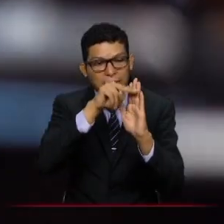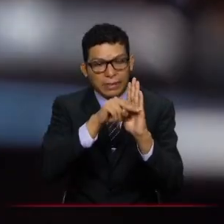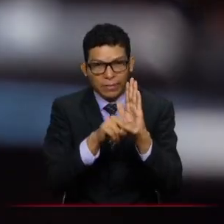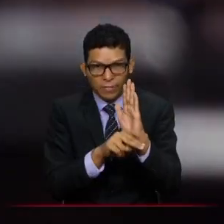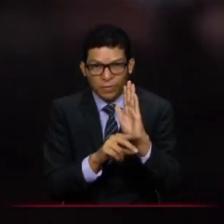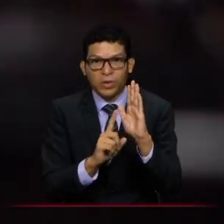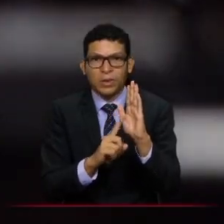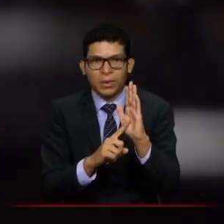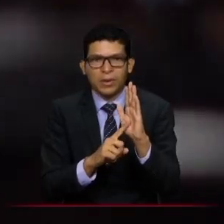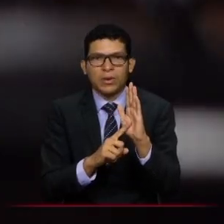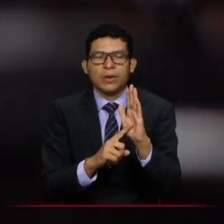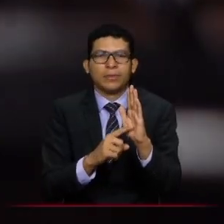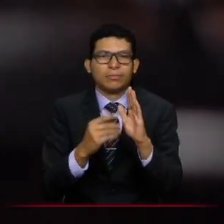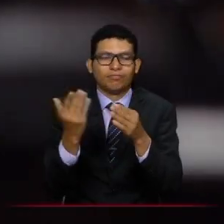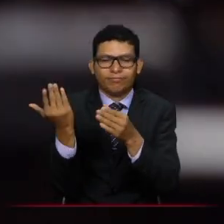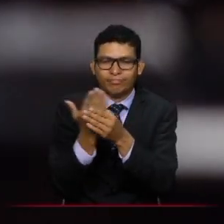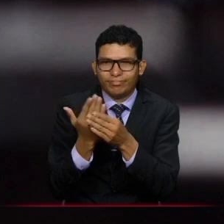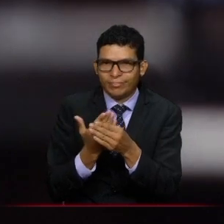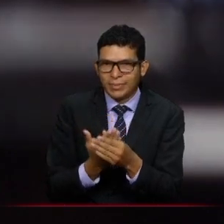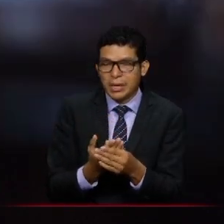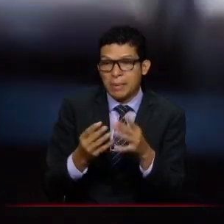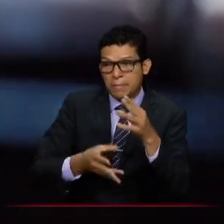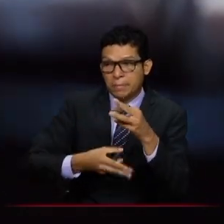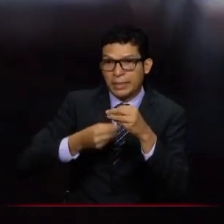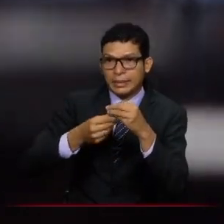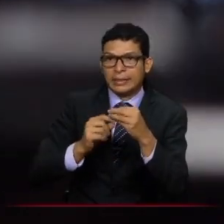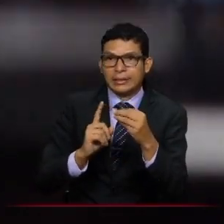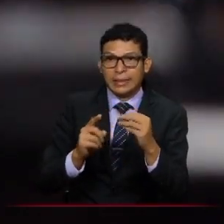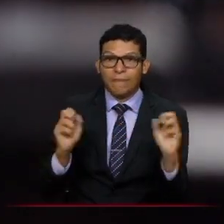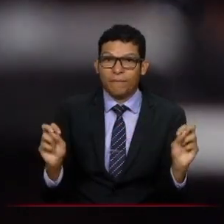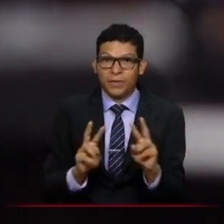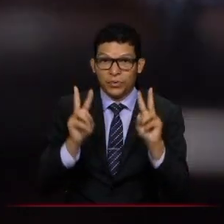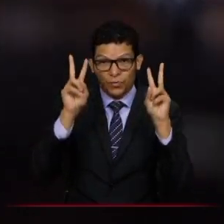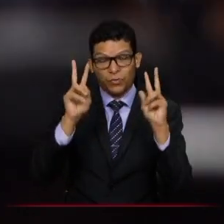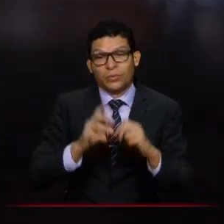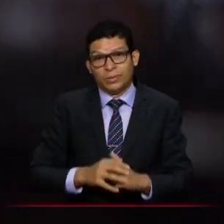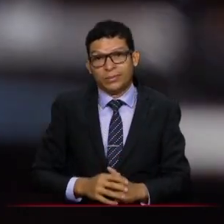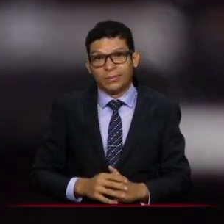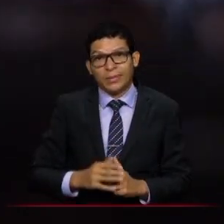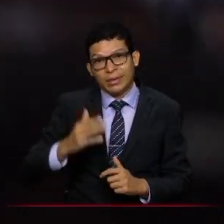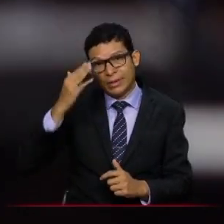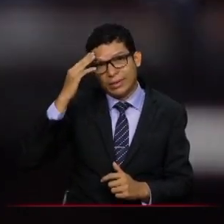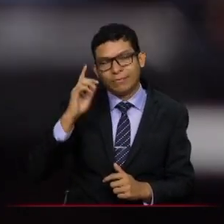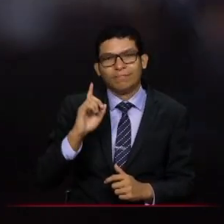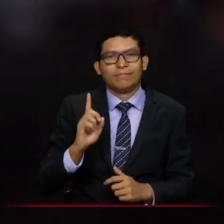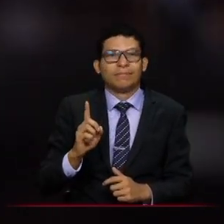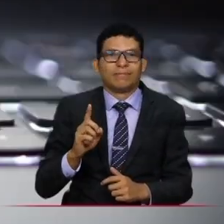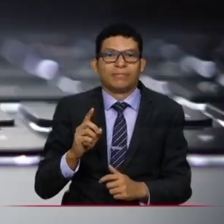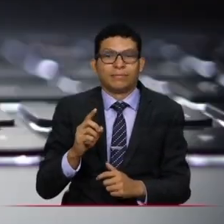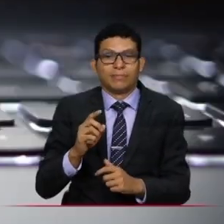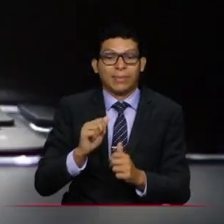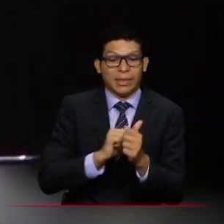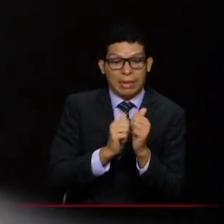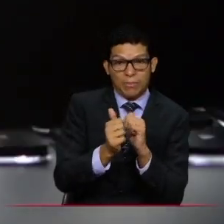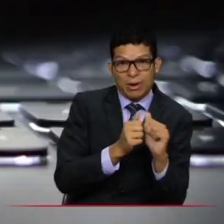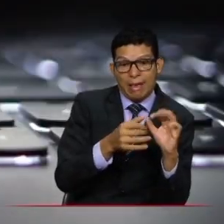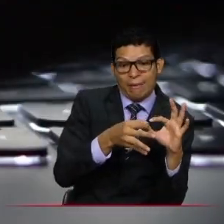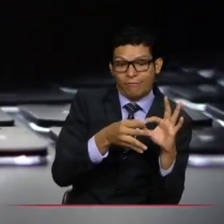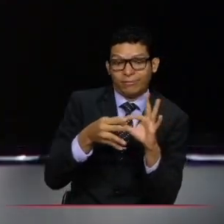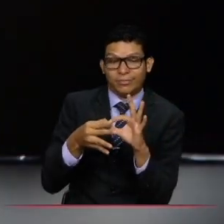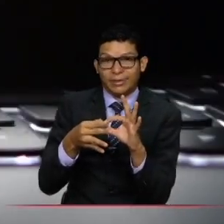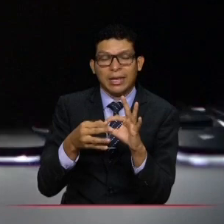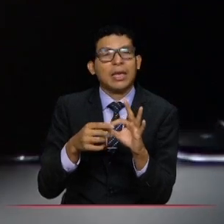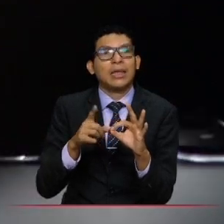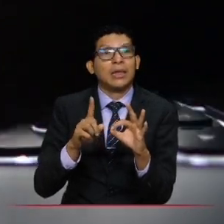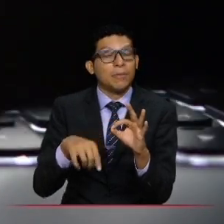un portafolio, o adicionan un casino en vivo porque no solo está relacionado con deportes, sino que